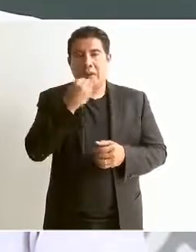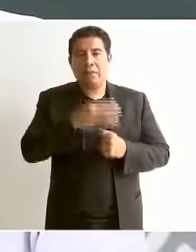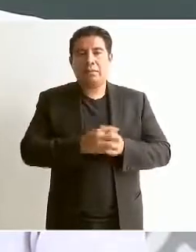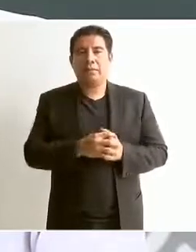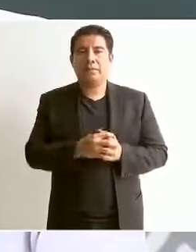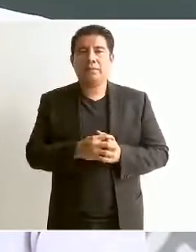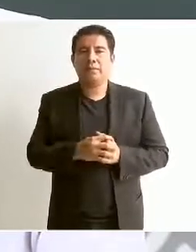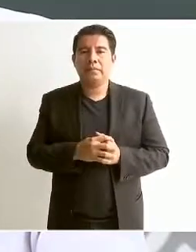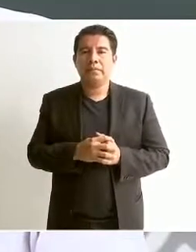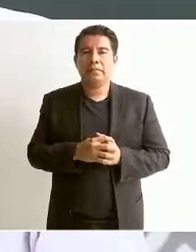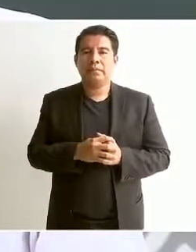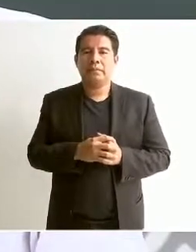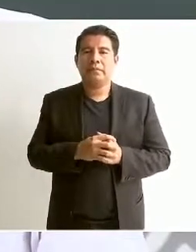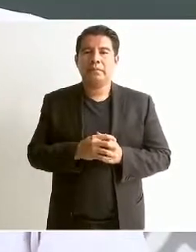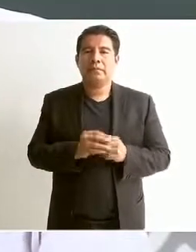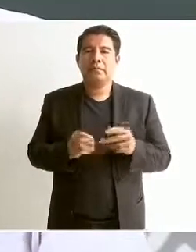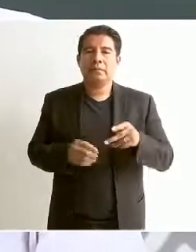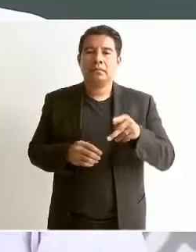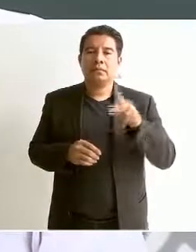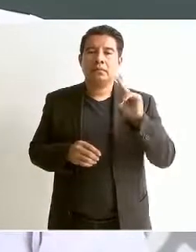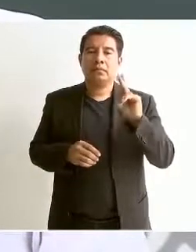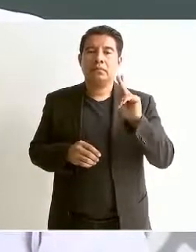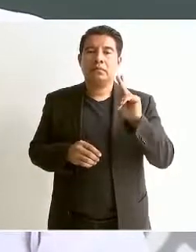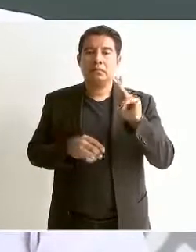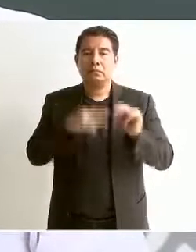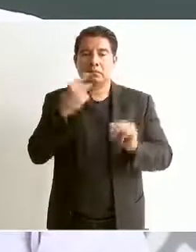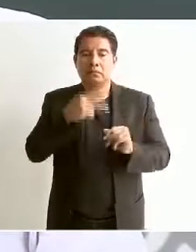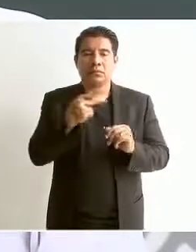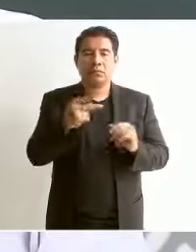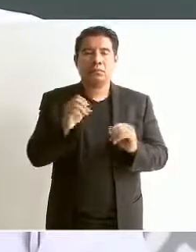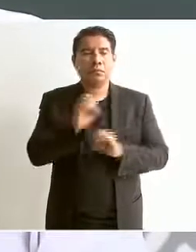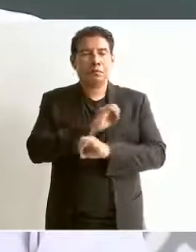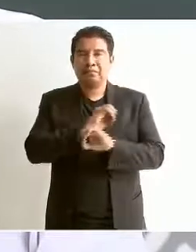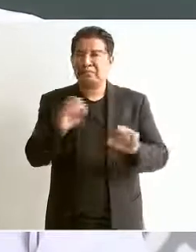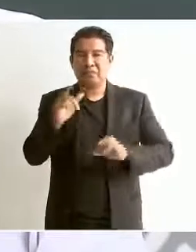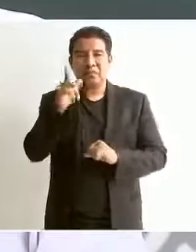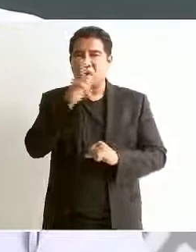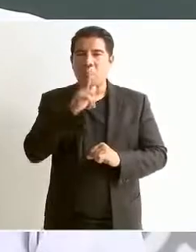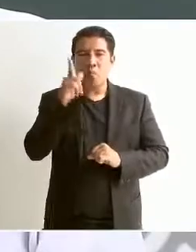Pero no hablaban la lengua.